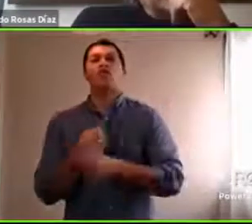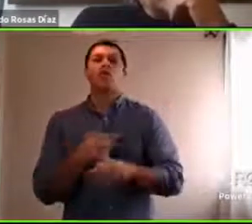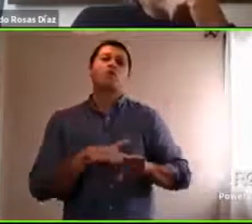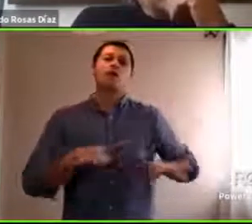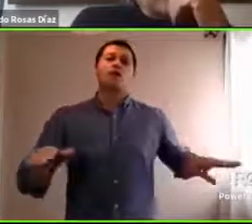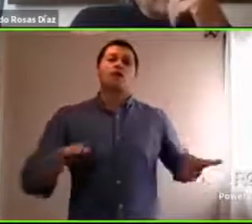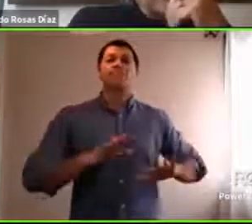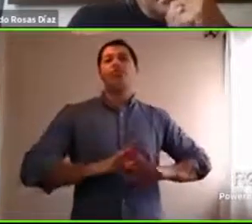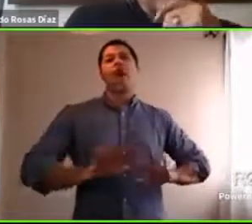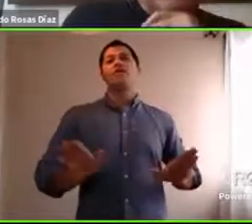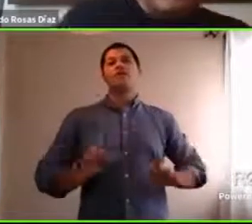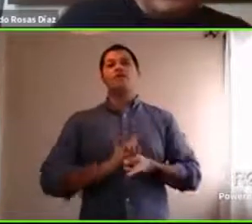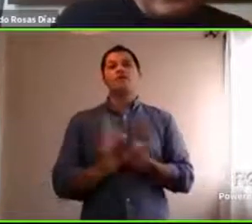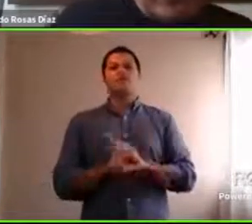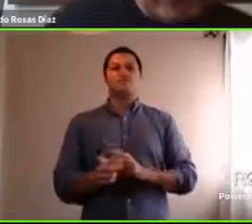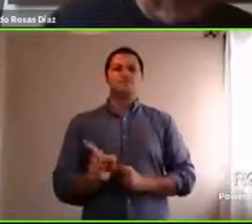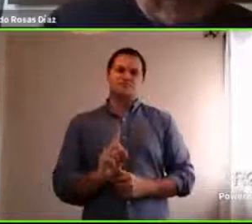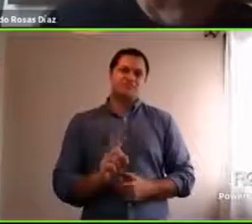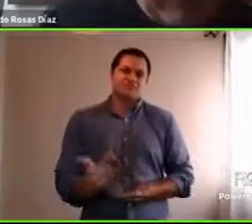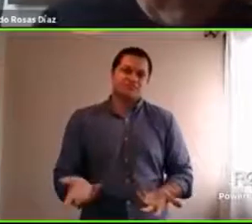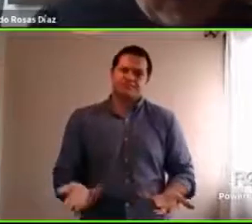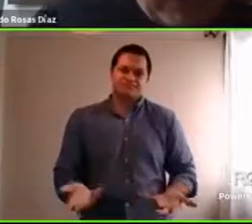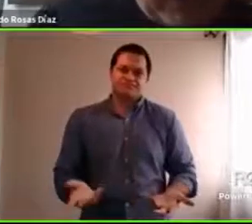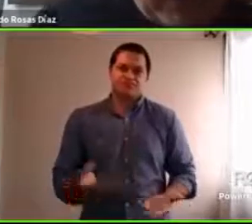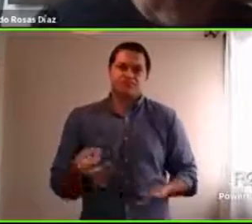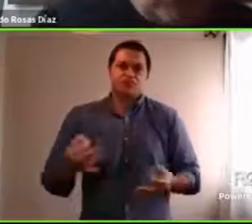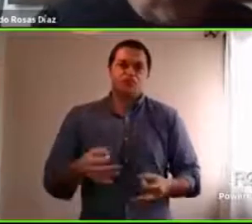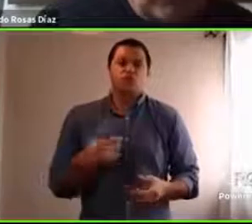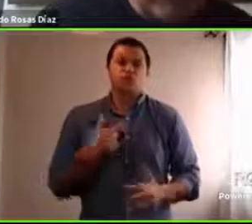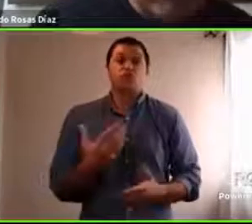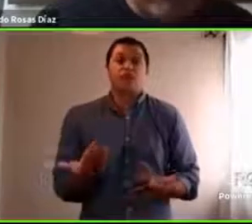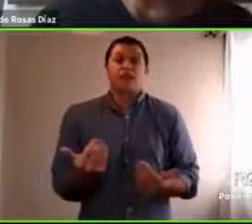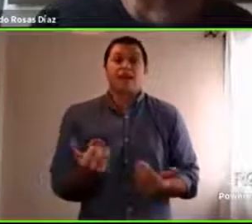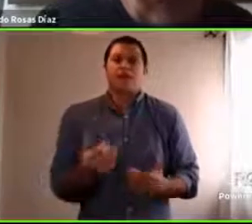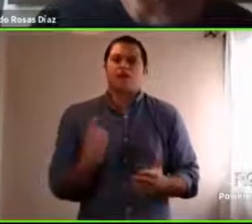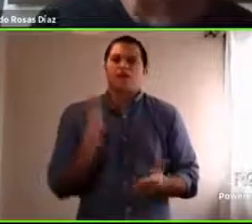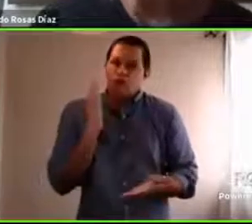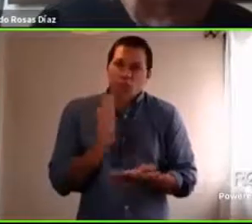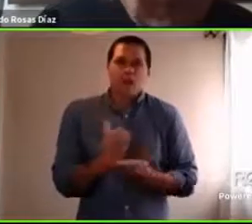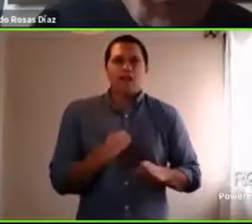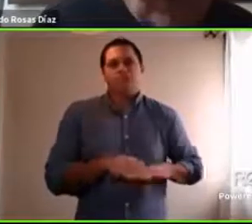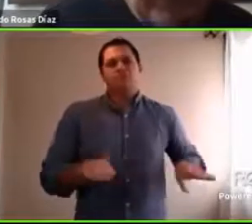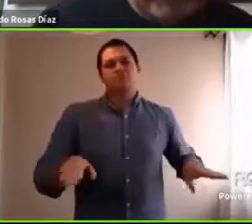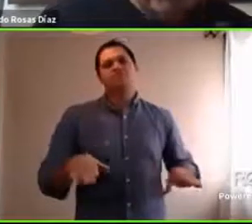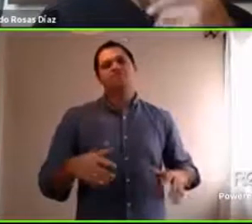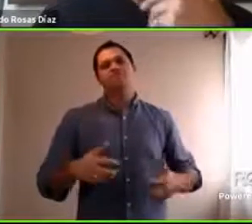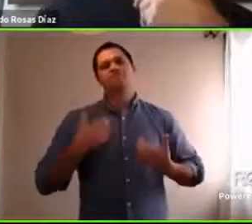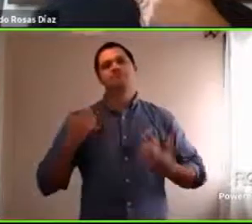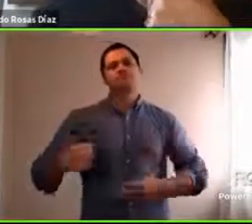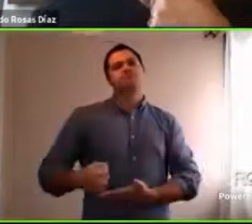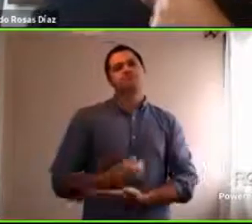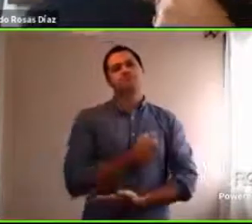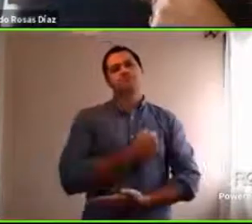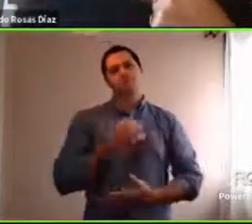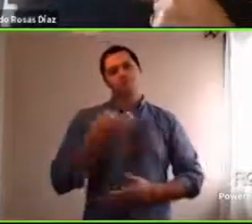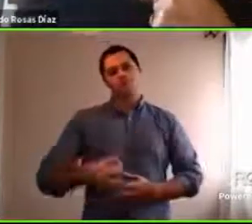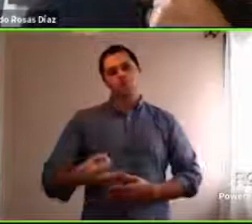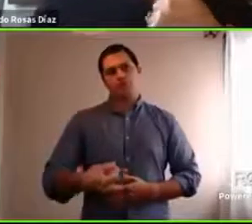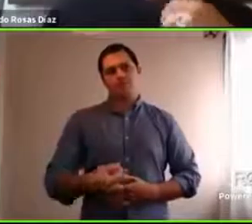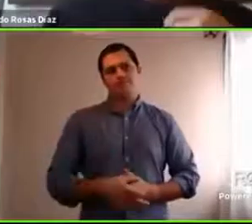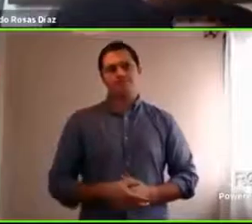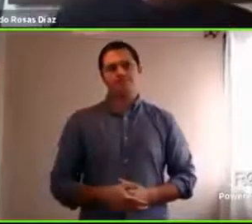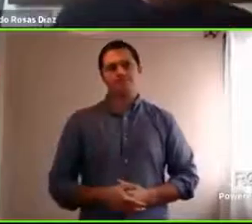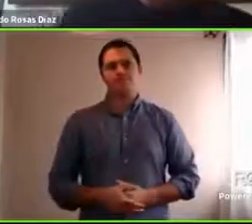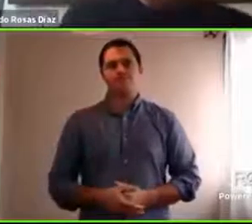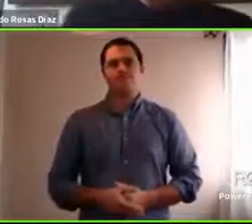sí y para ir cerrando justamente con cómo terminaron ustedes la presentación